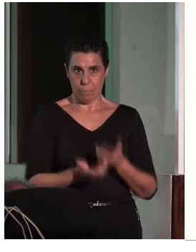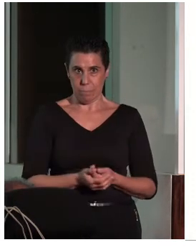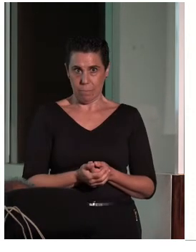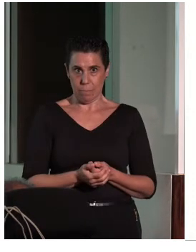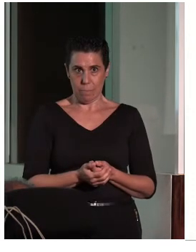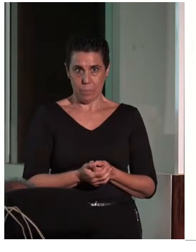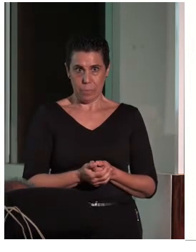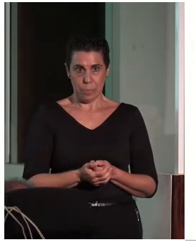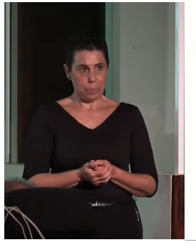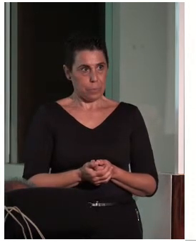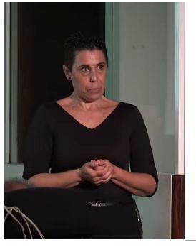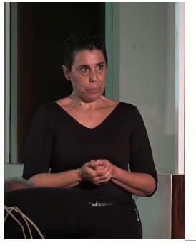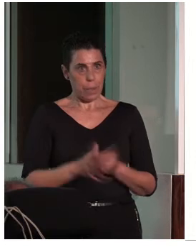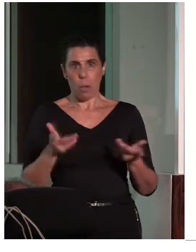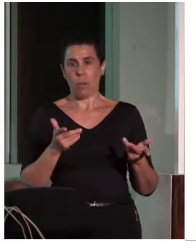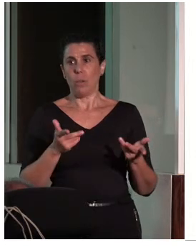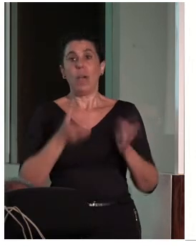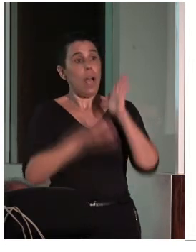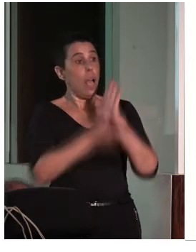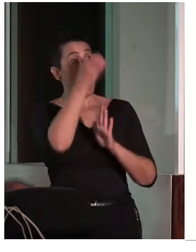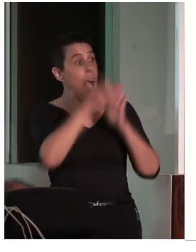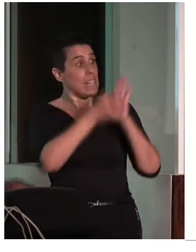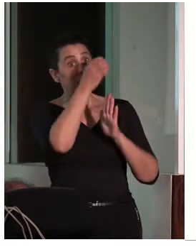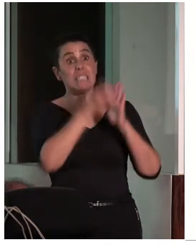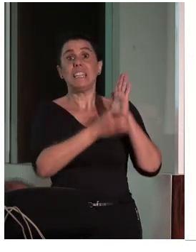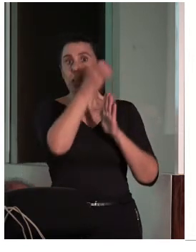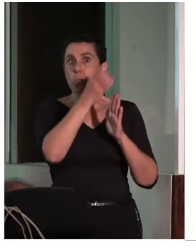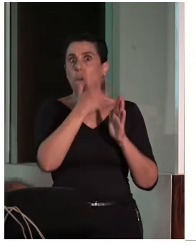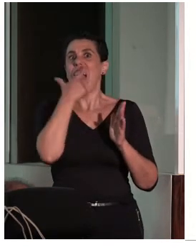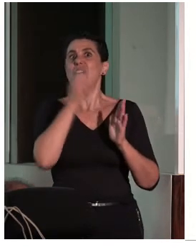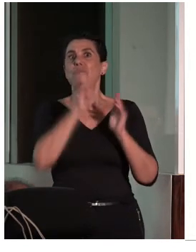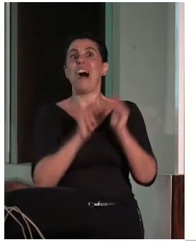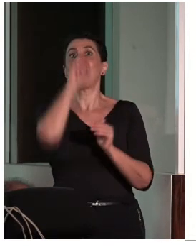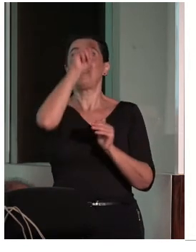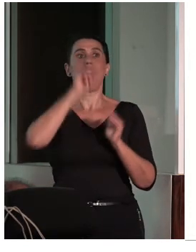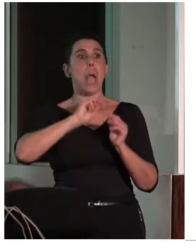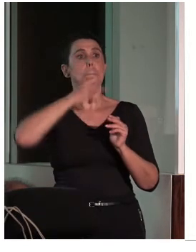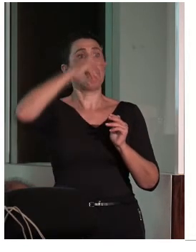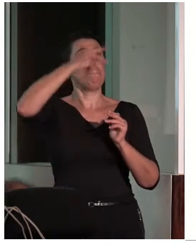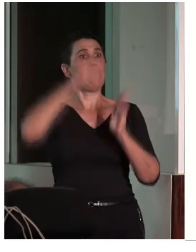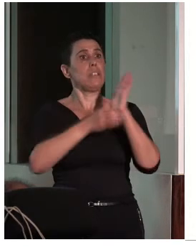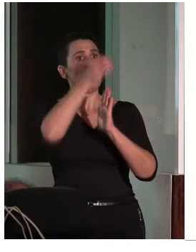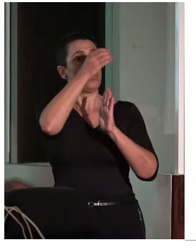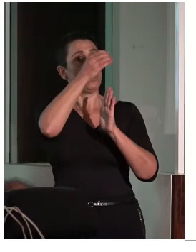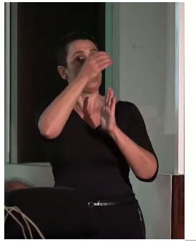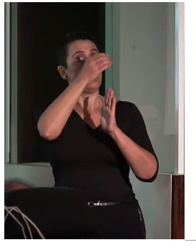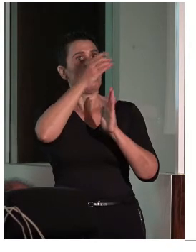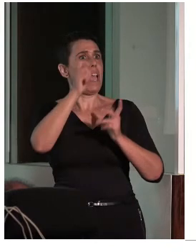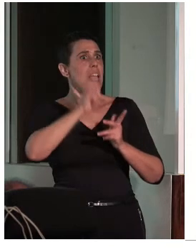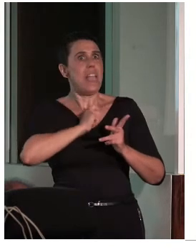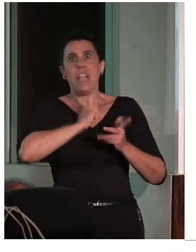sentido, los ascensores que facilitan la comunicación vertical, que facilitan resolver